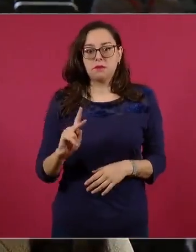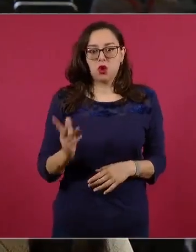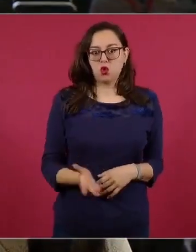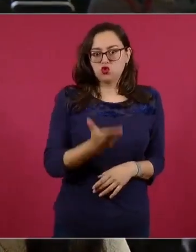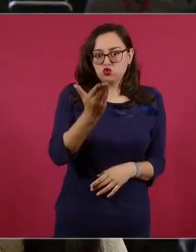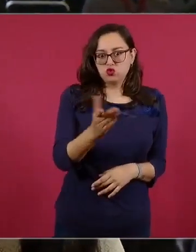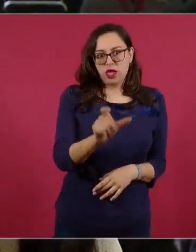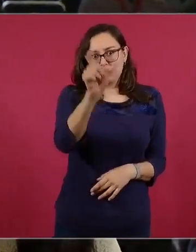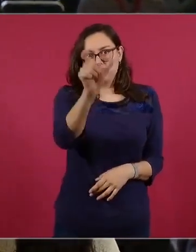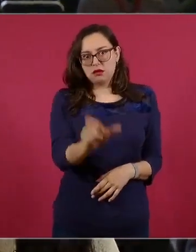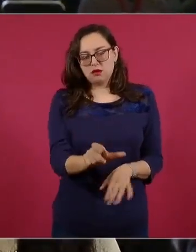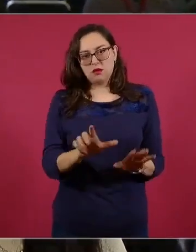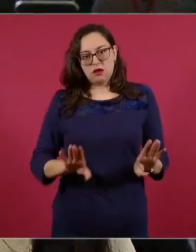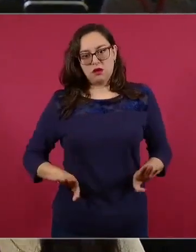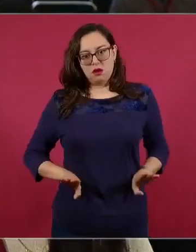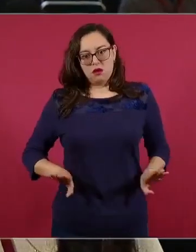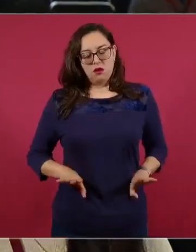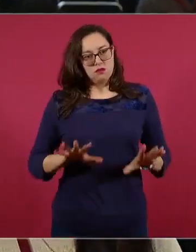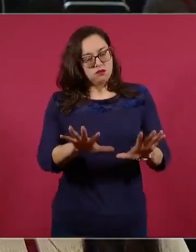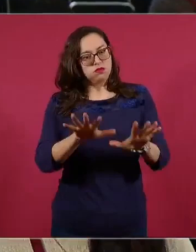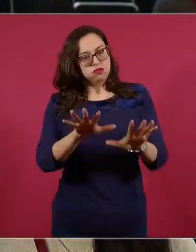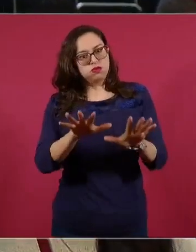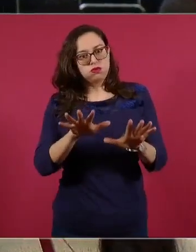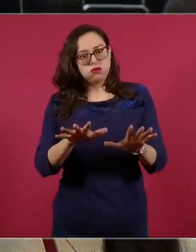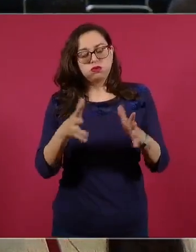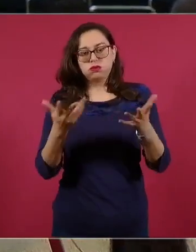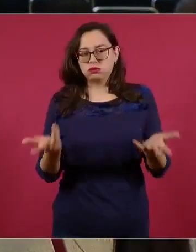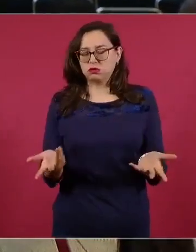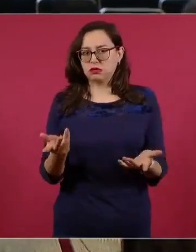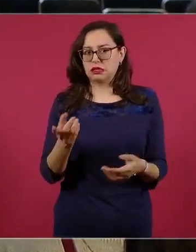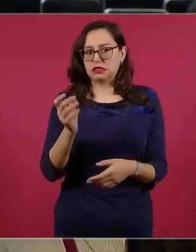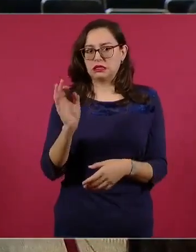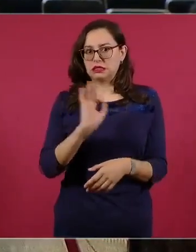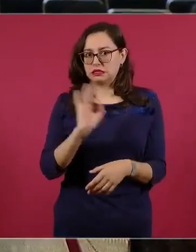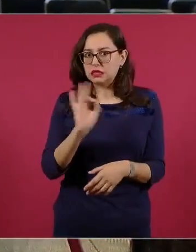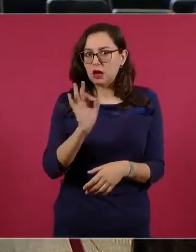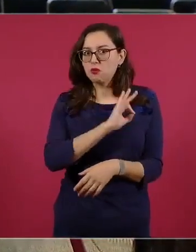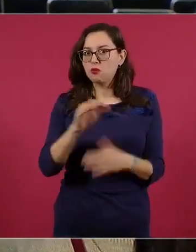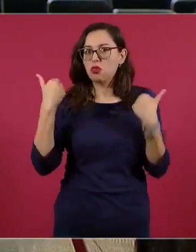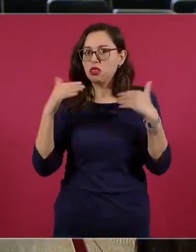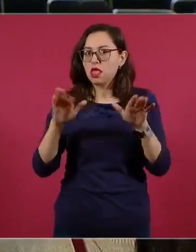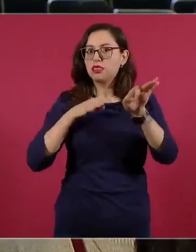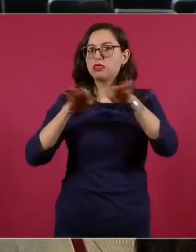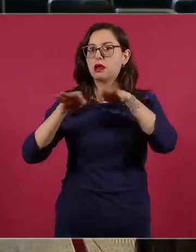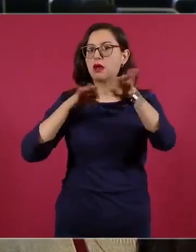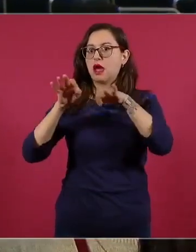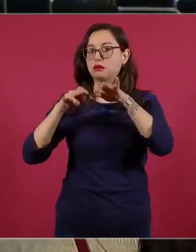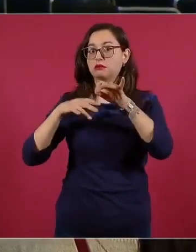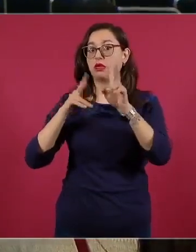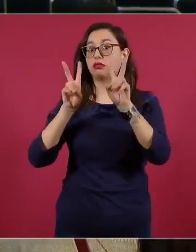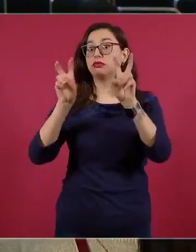que ha transmitido a todo el país para conseguir reformar las instituciones internacionales. Lo digo porque venimos de